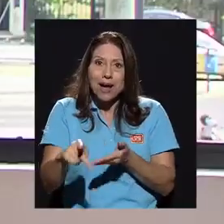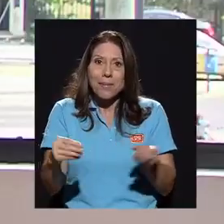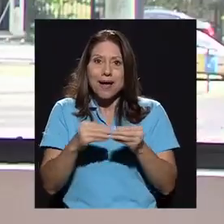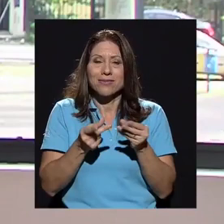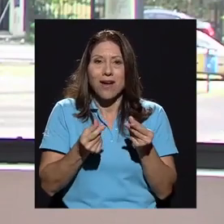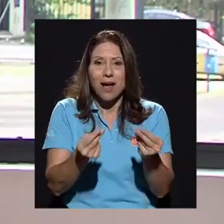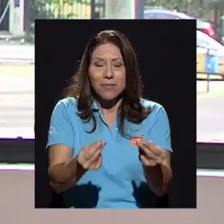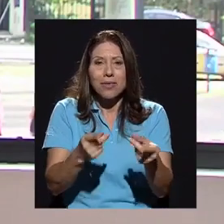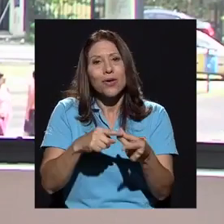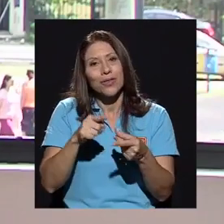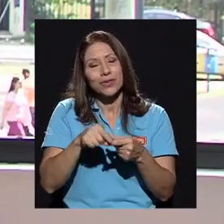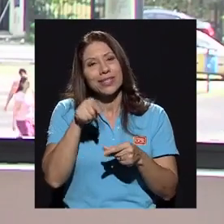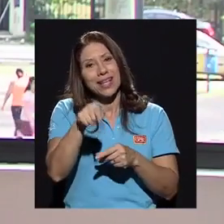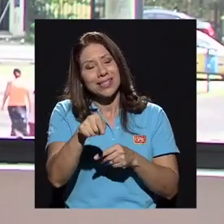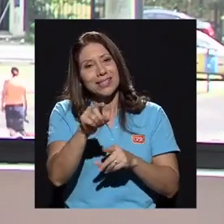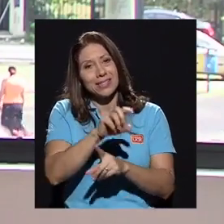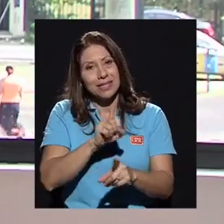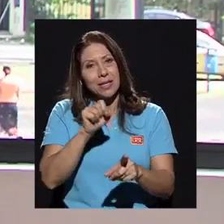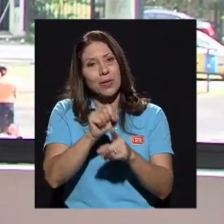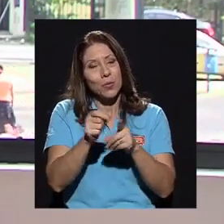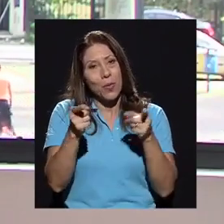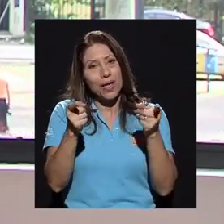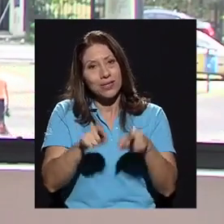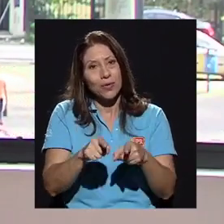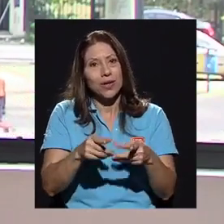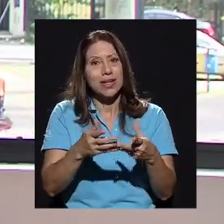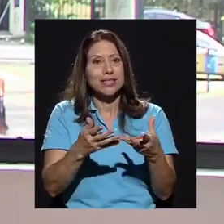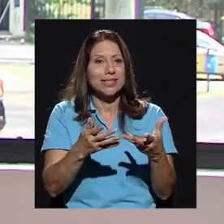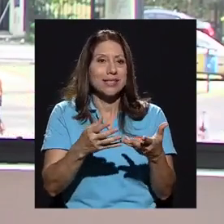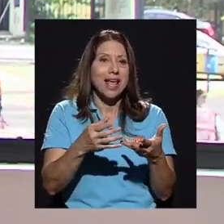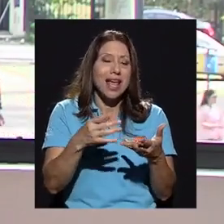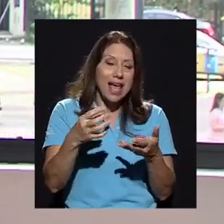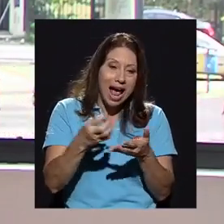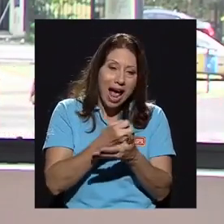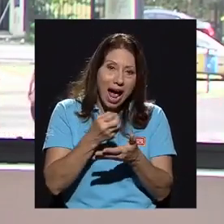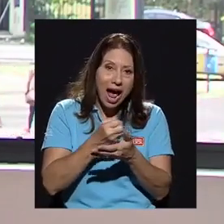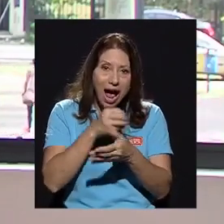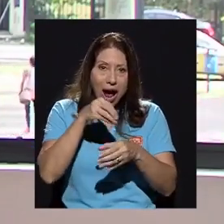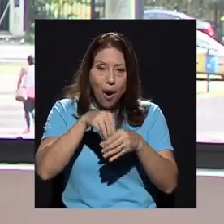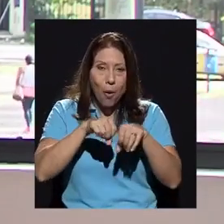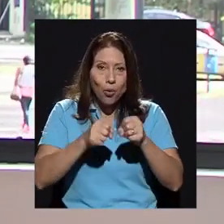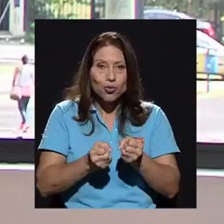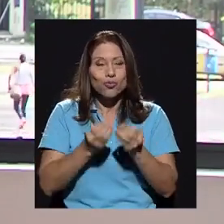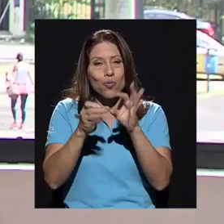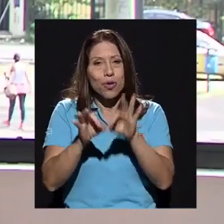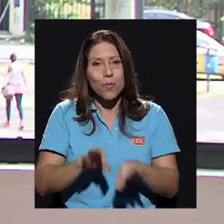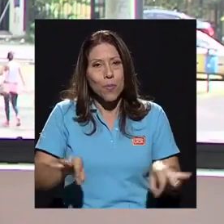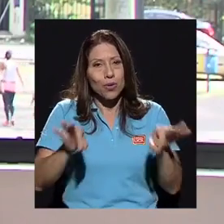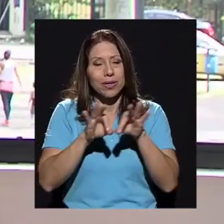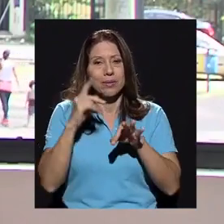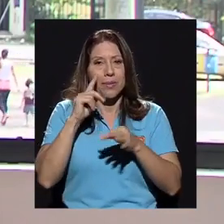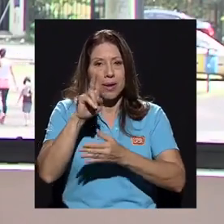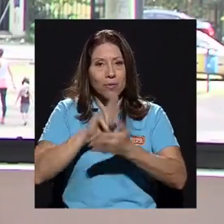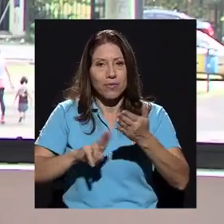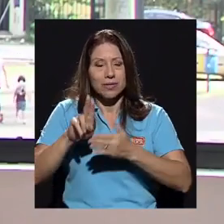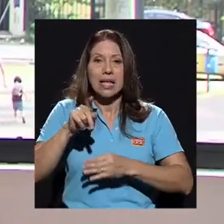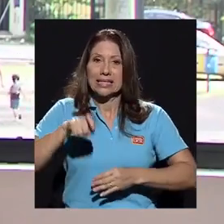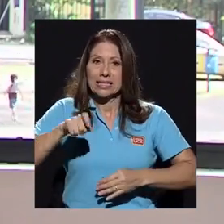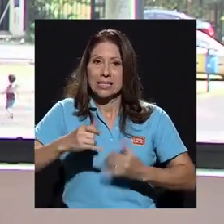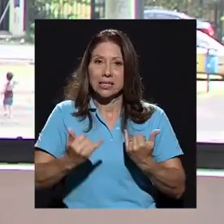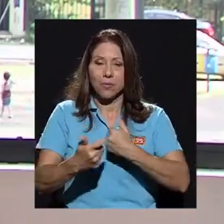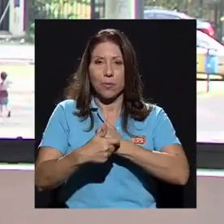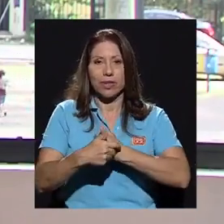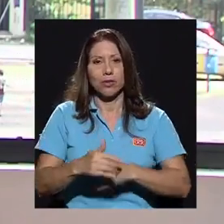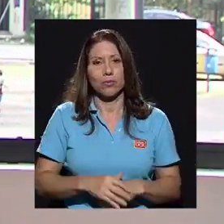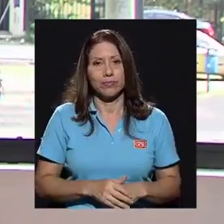esos tipos de ganancias, de ahorros, sería muy importante para la universidad, lo cual se está necesitando